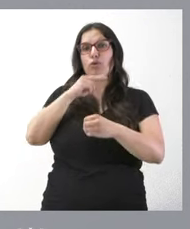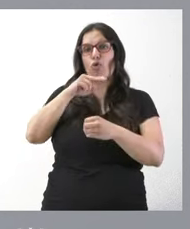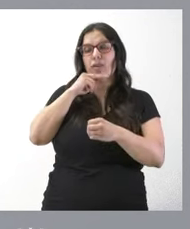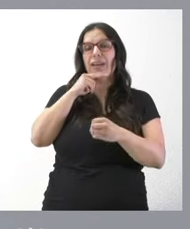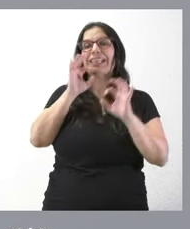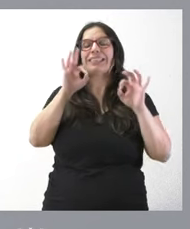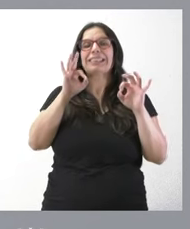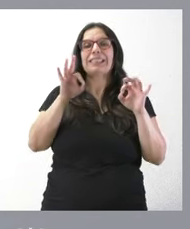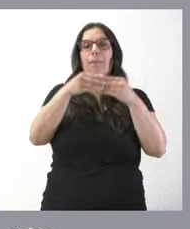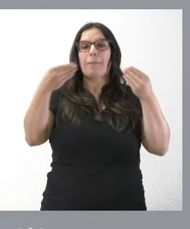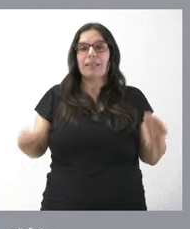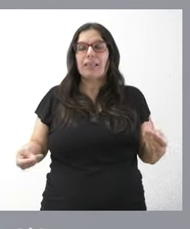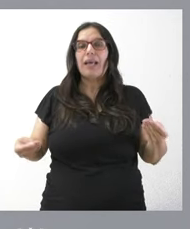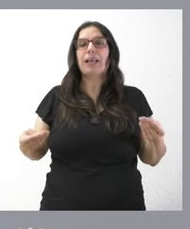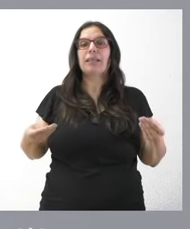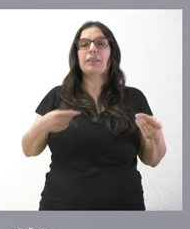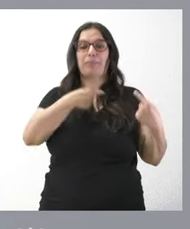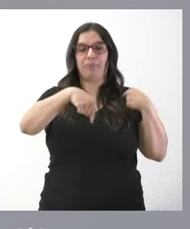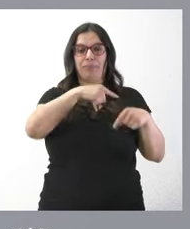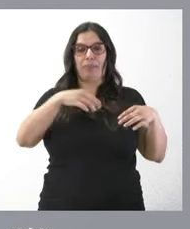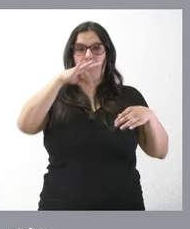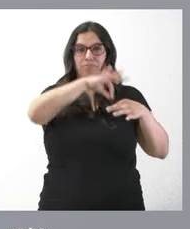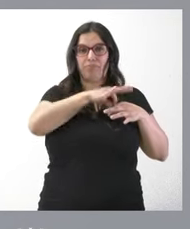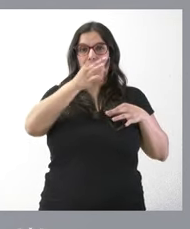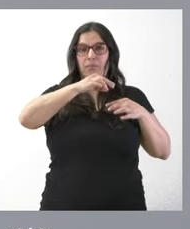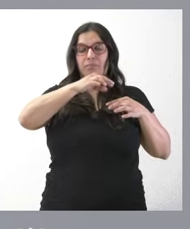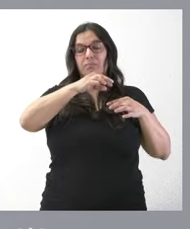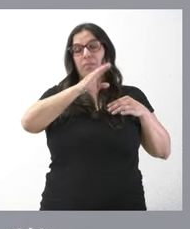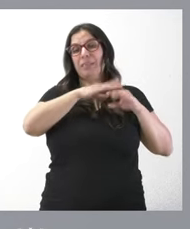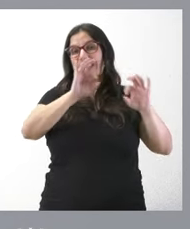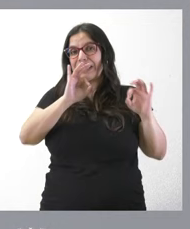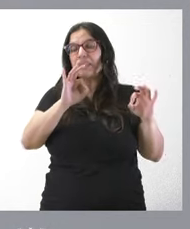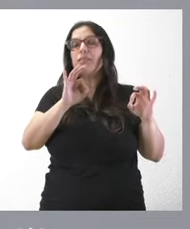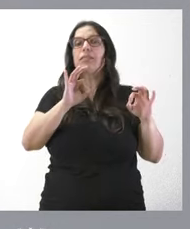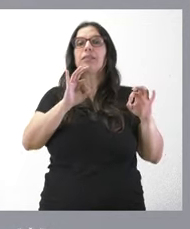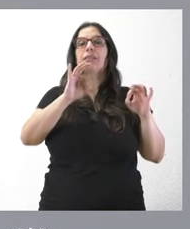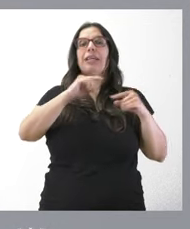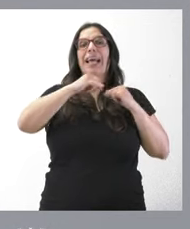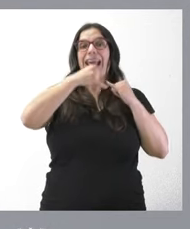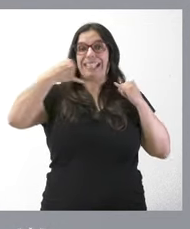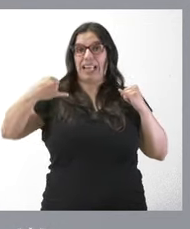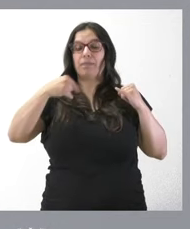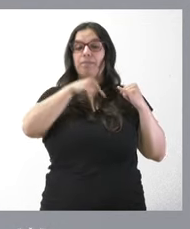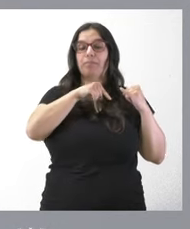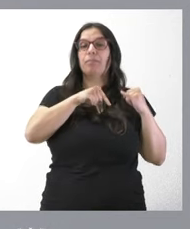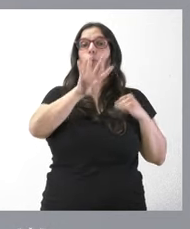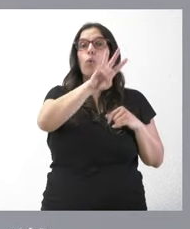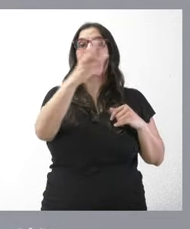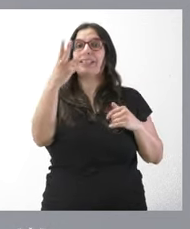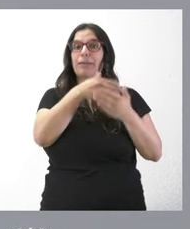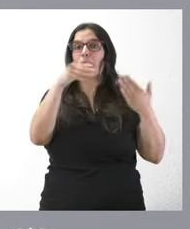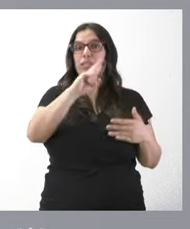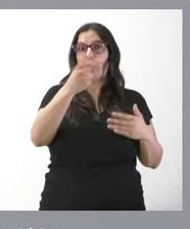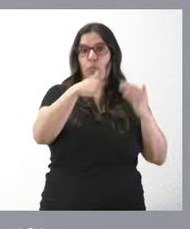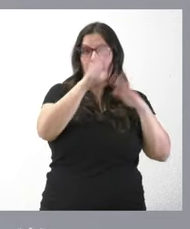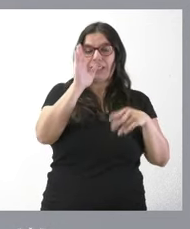el suministro de endoprótesis vasculares coronarias, en concreto, básicamente, stent, son más de 43 millones de euros.